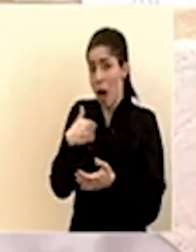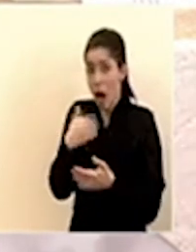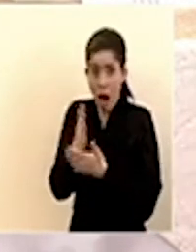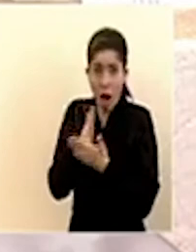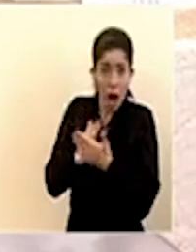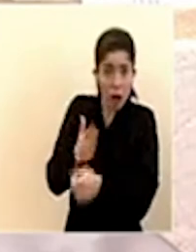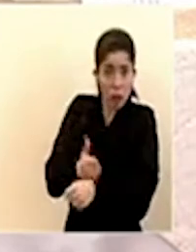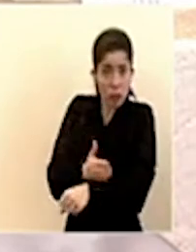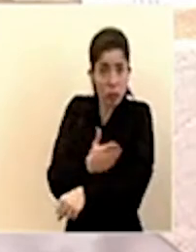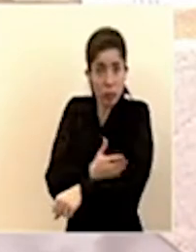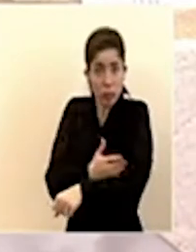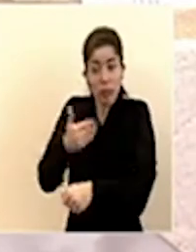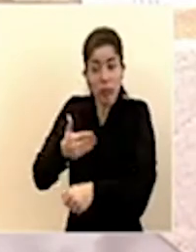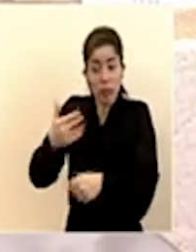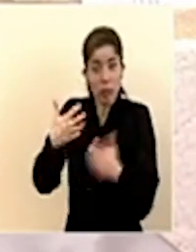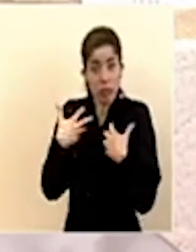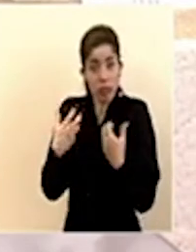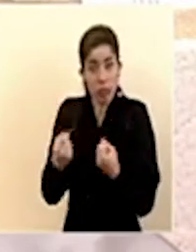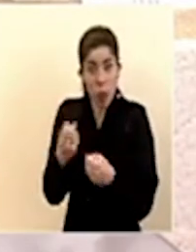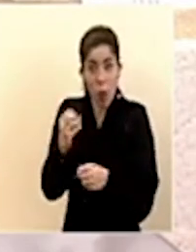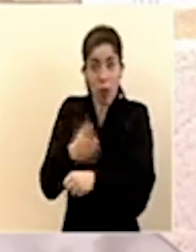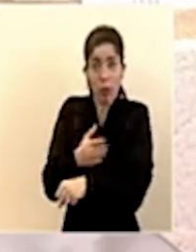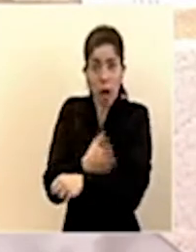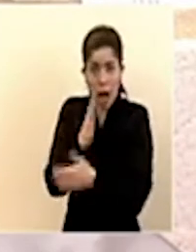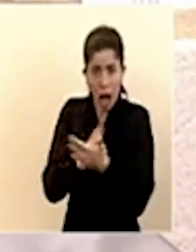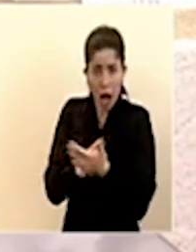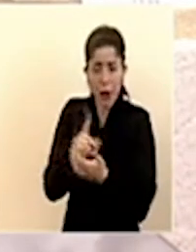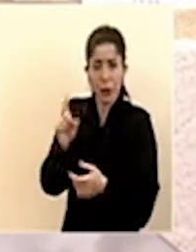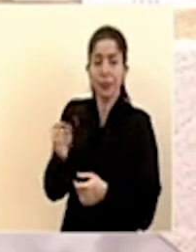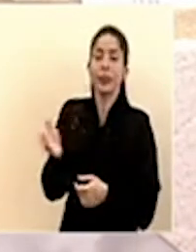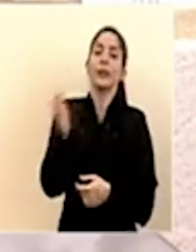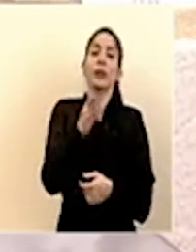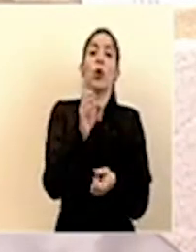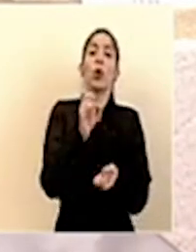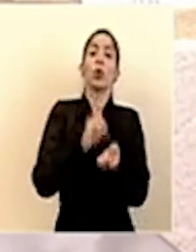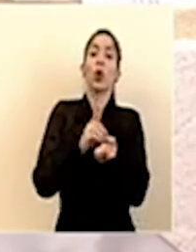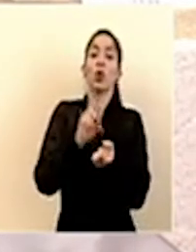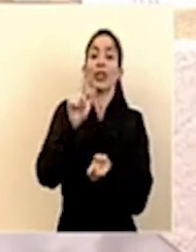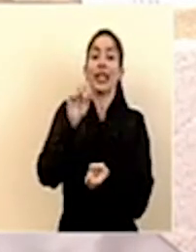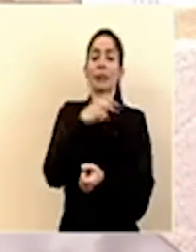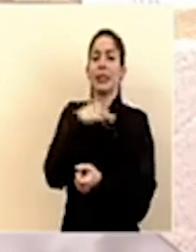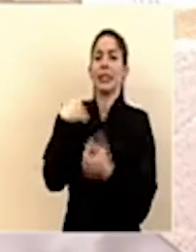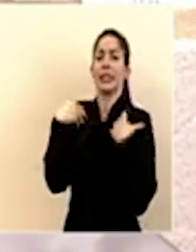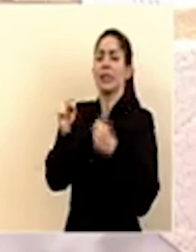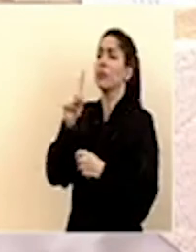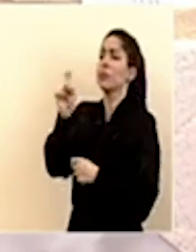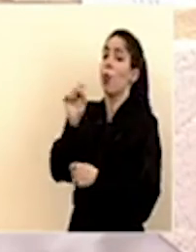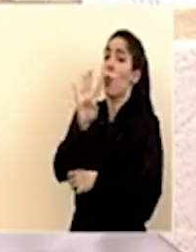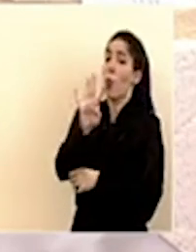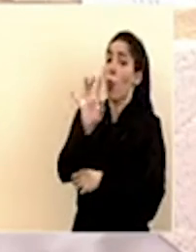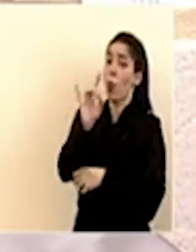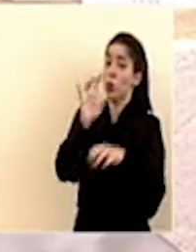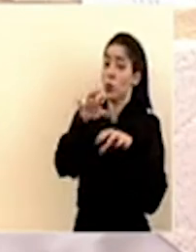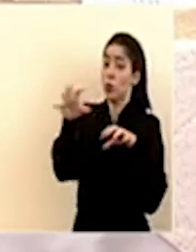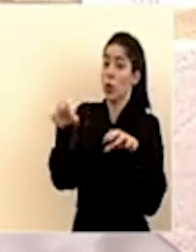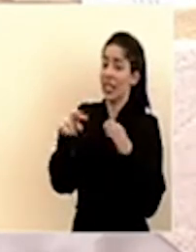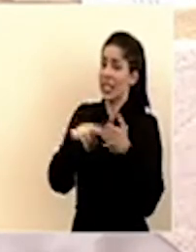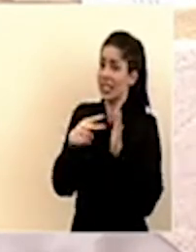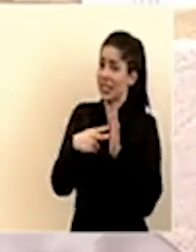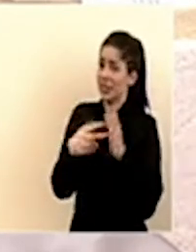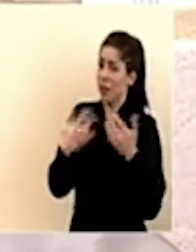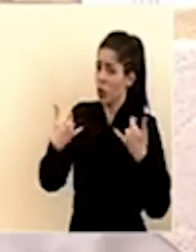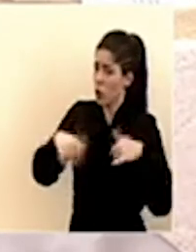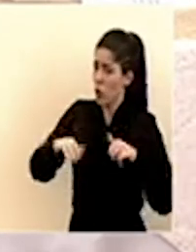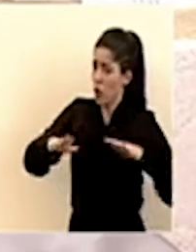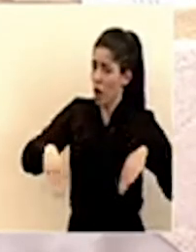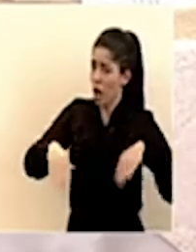con el paso de los días y para el doctor Salas ministro de salud con cuarenta y ocho cantones aún no podemos hablar de